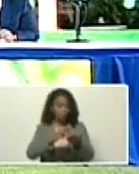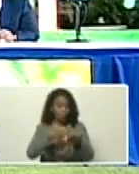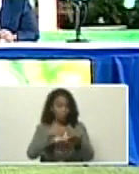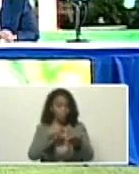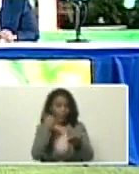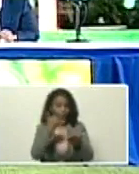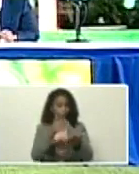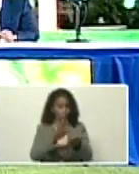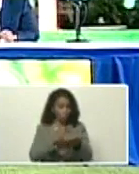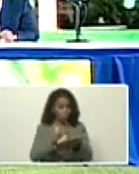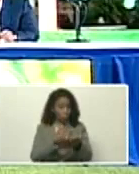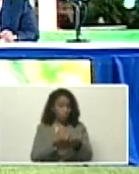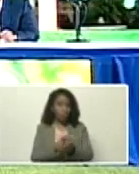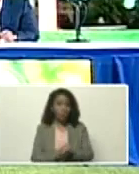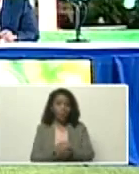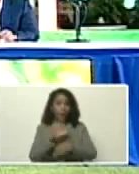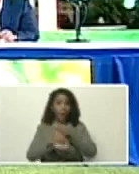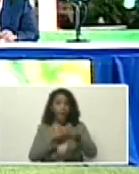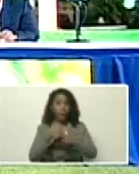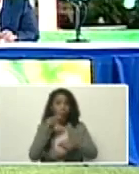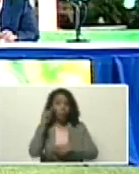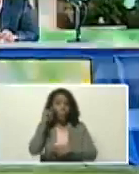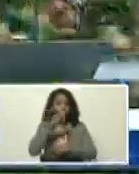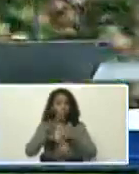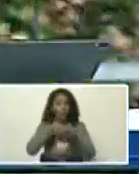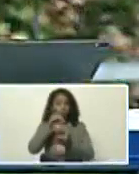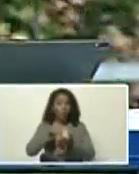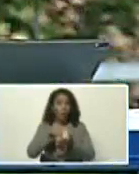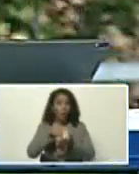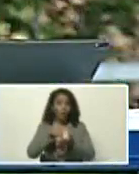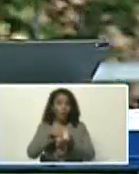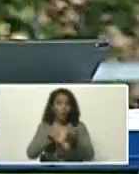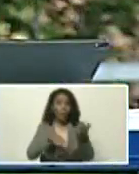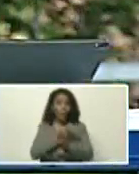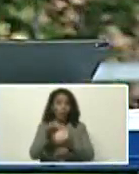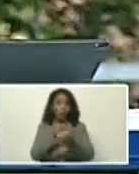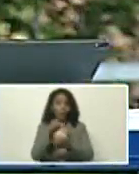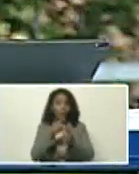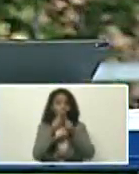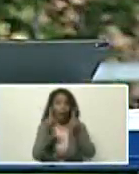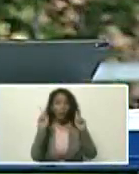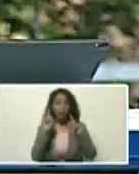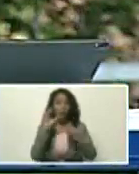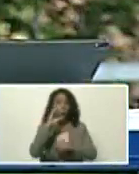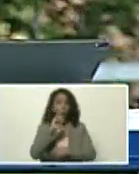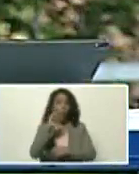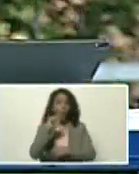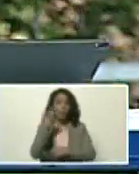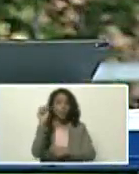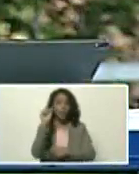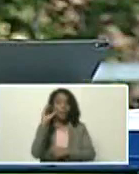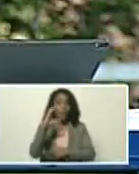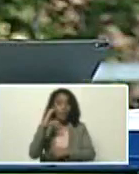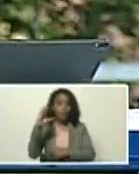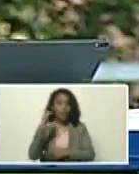bueno, creación, del observatorio nacional, de crisis climática, o, n, c, c, c,